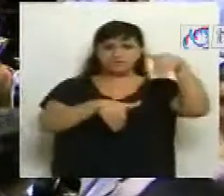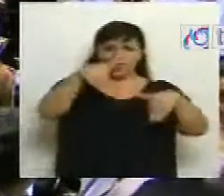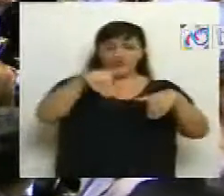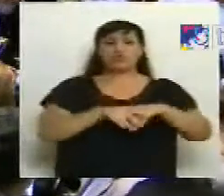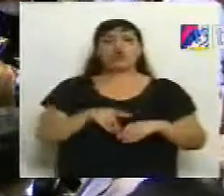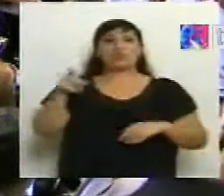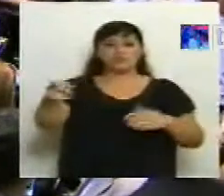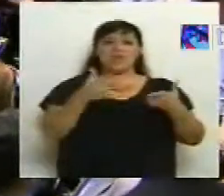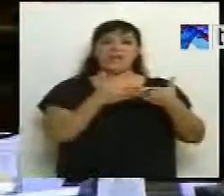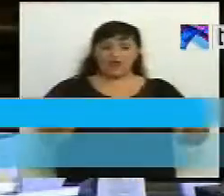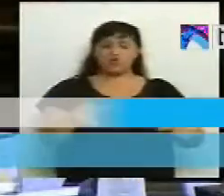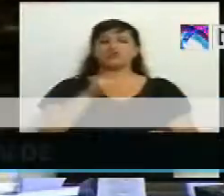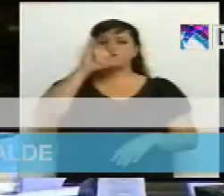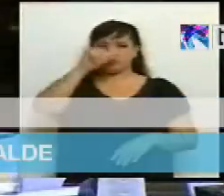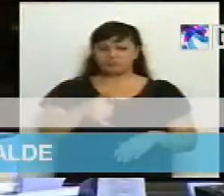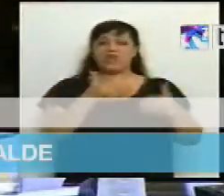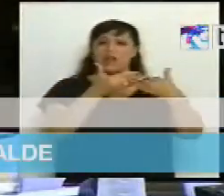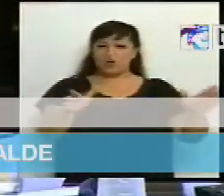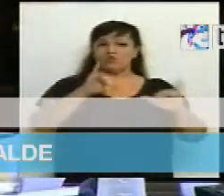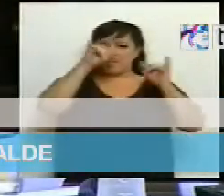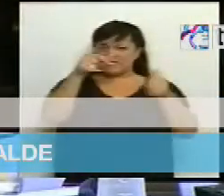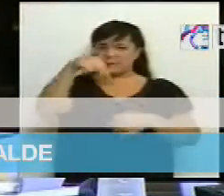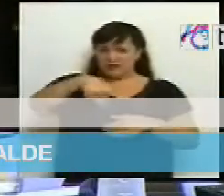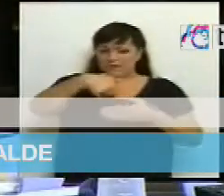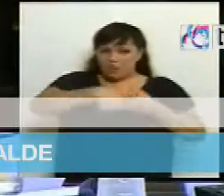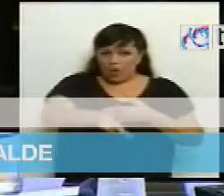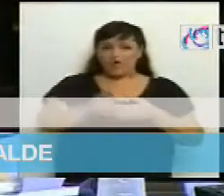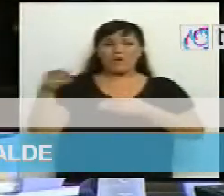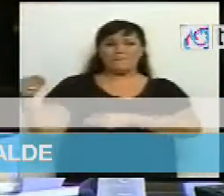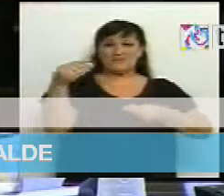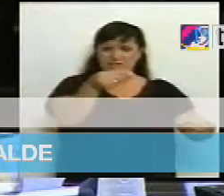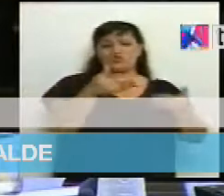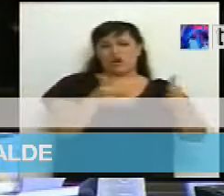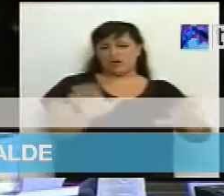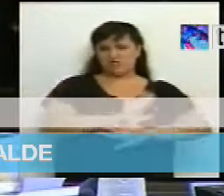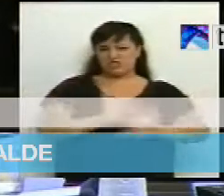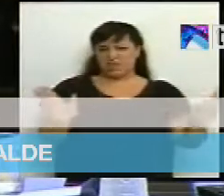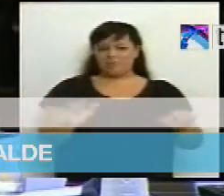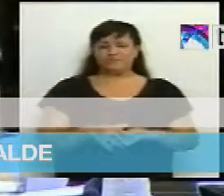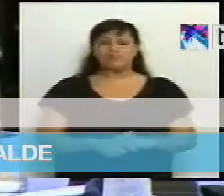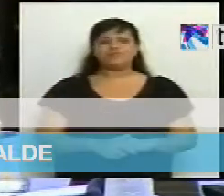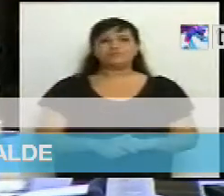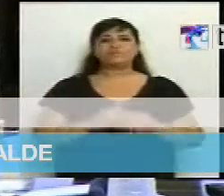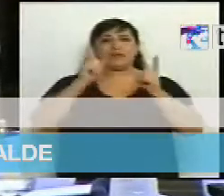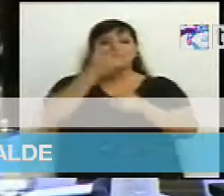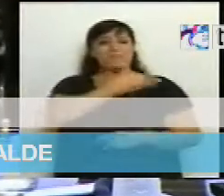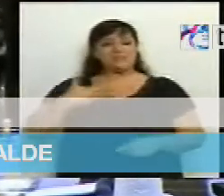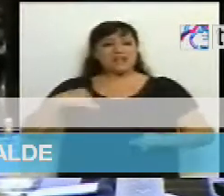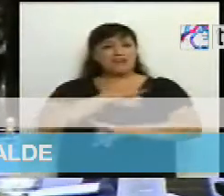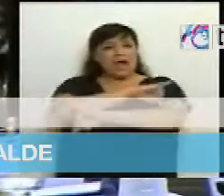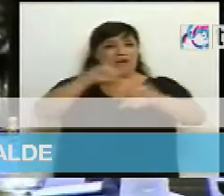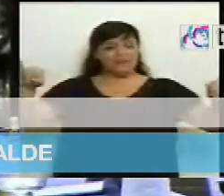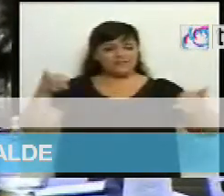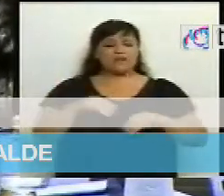Resulta afirmativa, queda aceptada la renuncia a partir de la fecha de su presentación. La Presidencia informa que obra